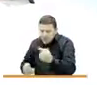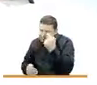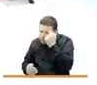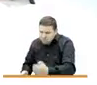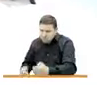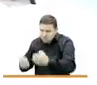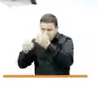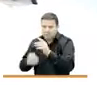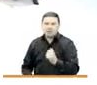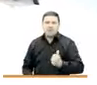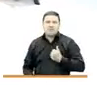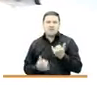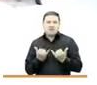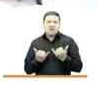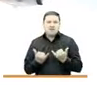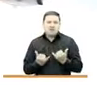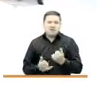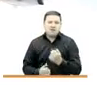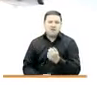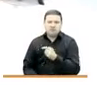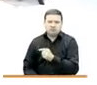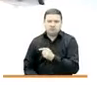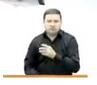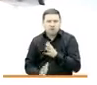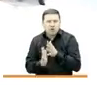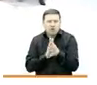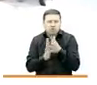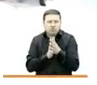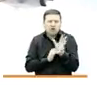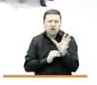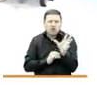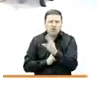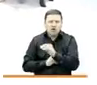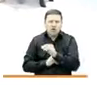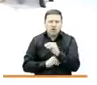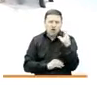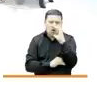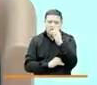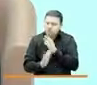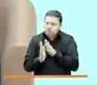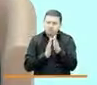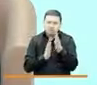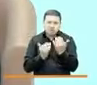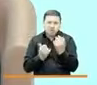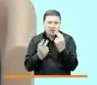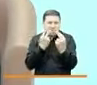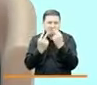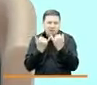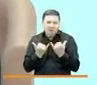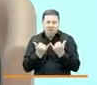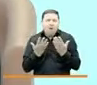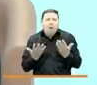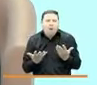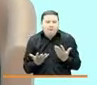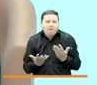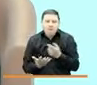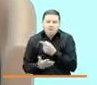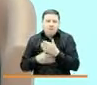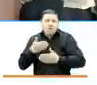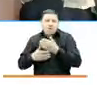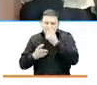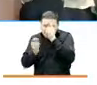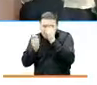aprovechar este momento para que vos le contés a los colombianos, a los que nos están viendo, cómo fue ese proceso de